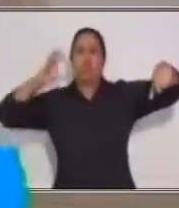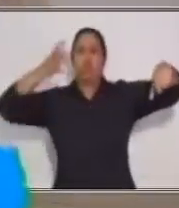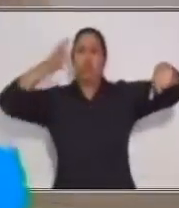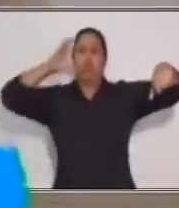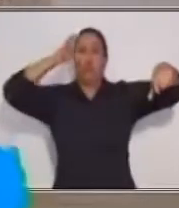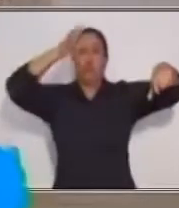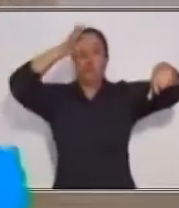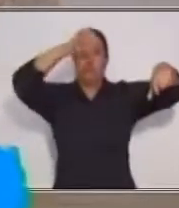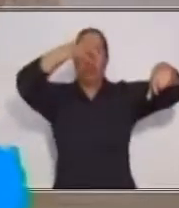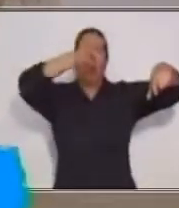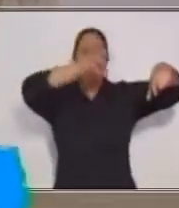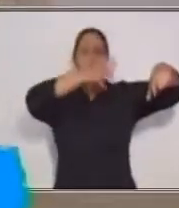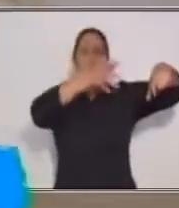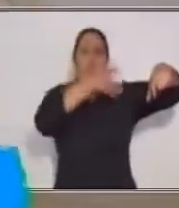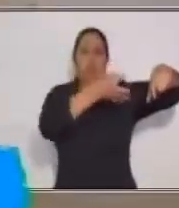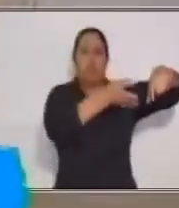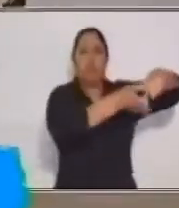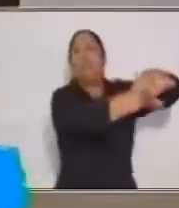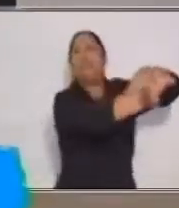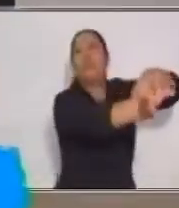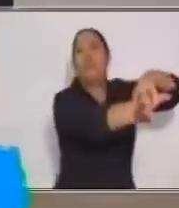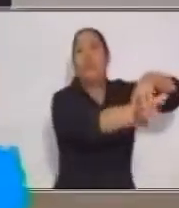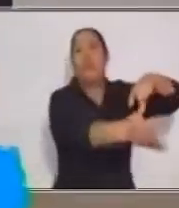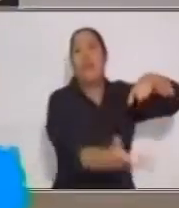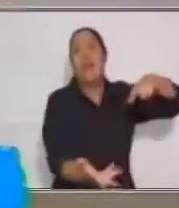hacia otro lado.